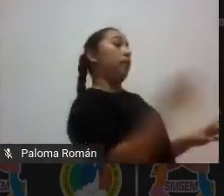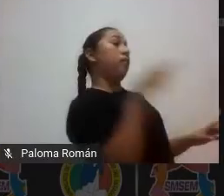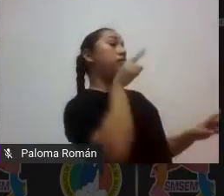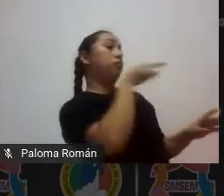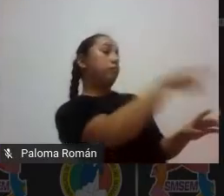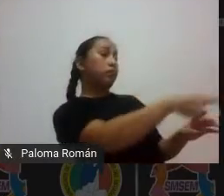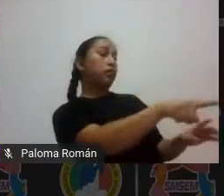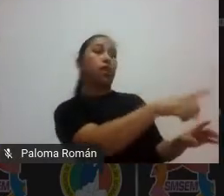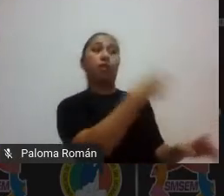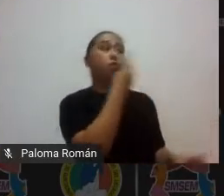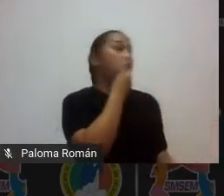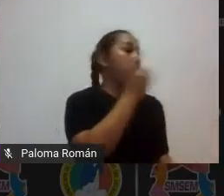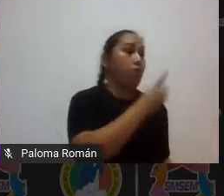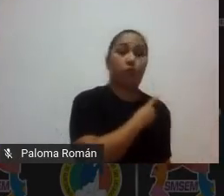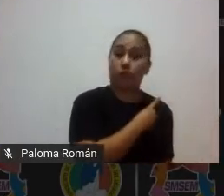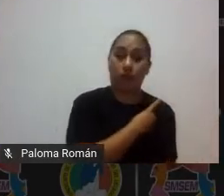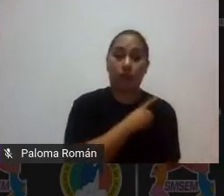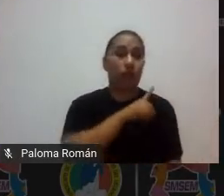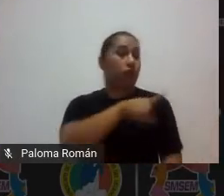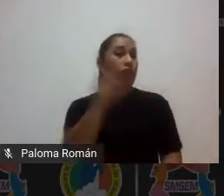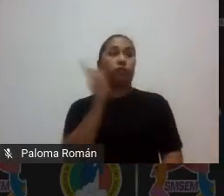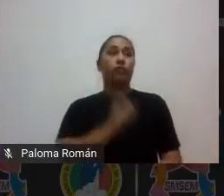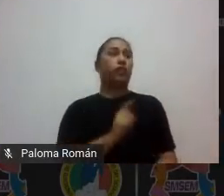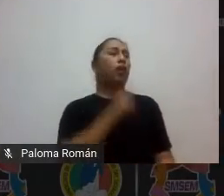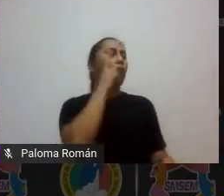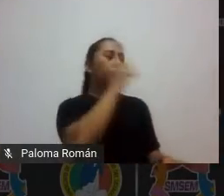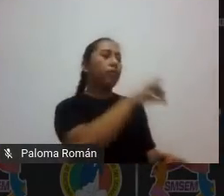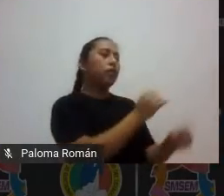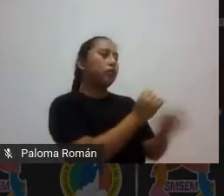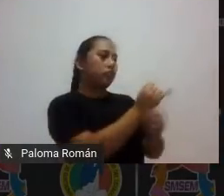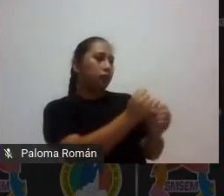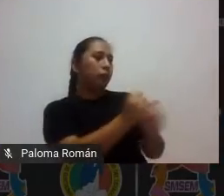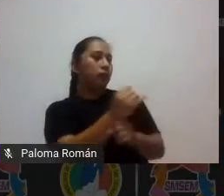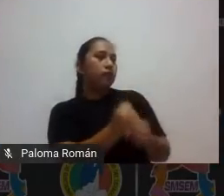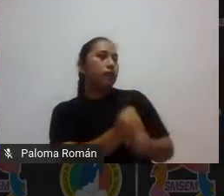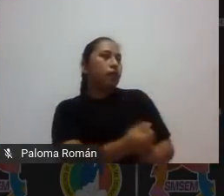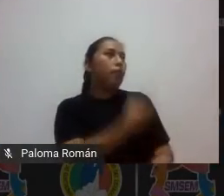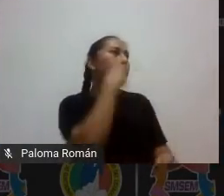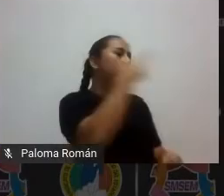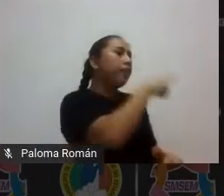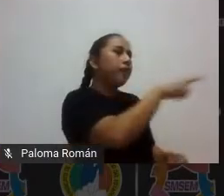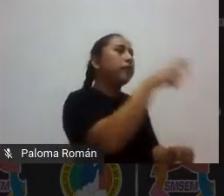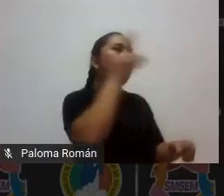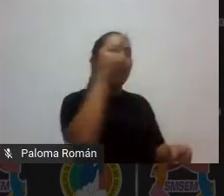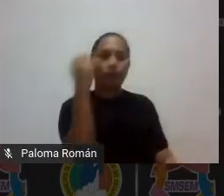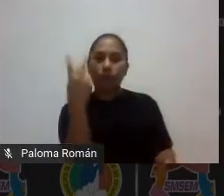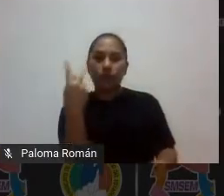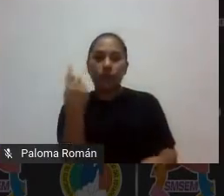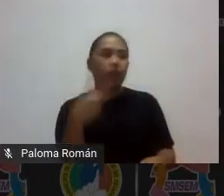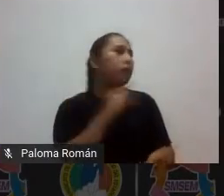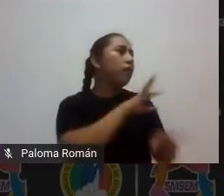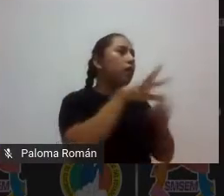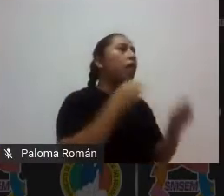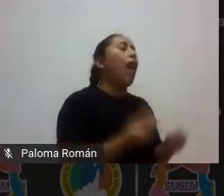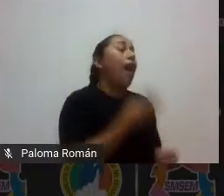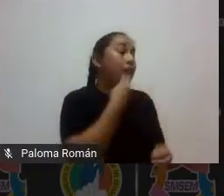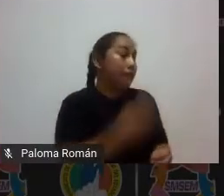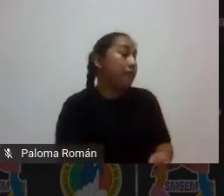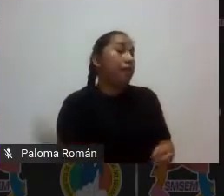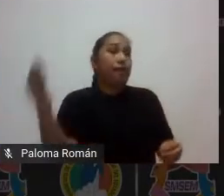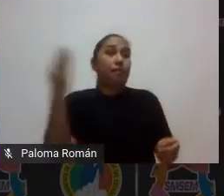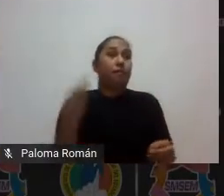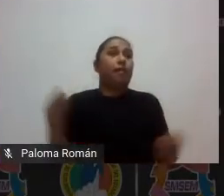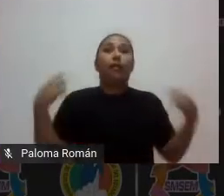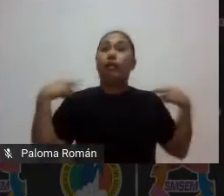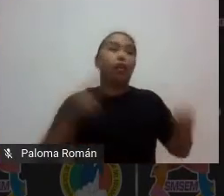yo investigué en el discovery channel tal y tal y tal cosa ay no pues yo no sabía pero qué bueno que ya lo averiguaste mi hijito agrégalo ay no